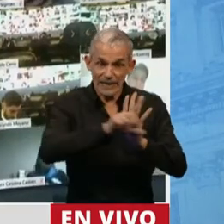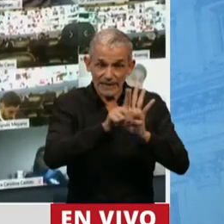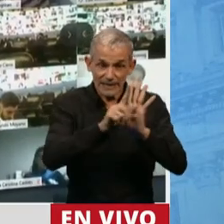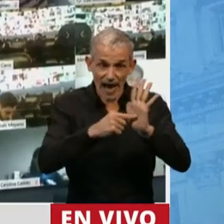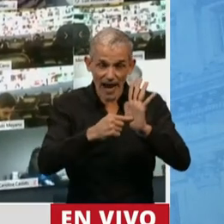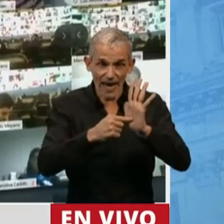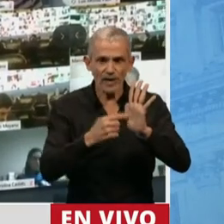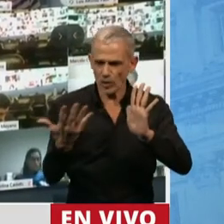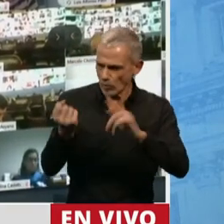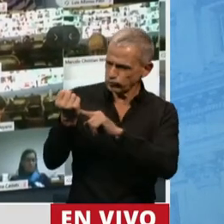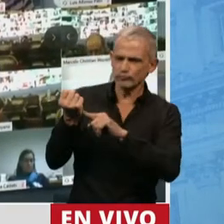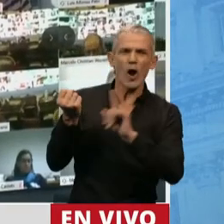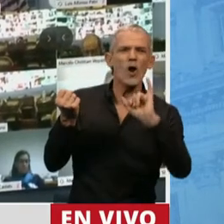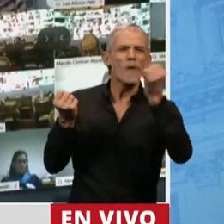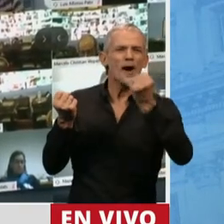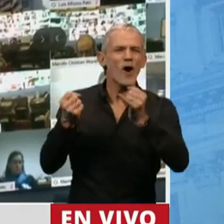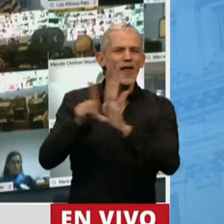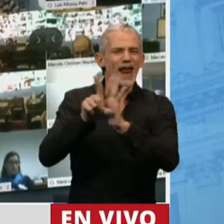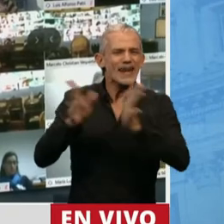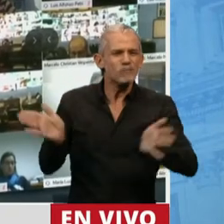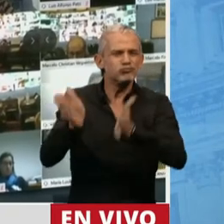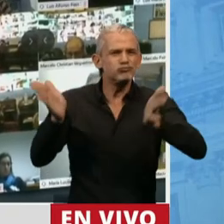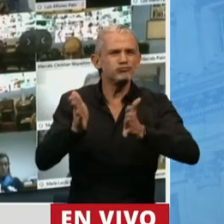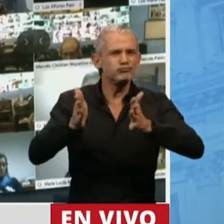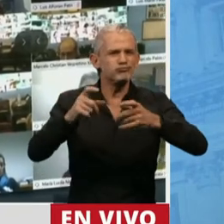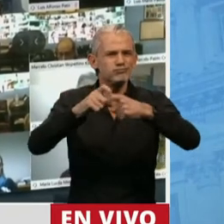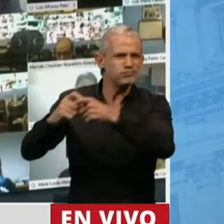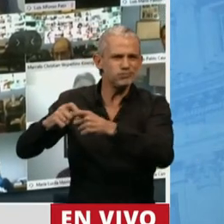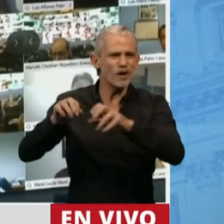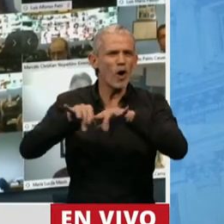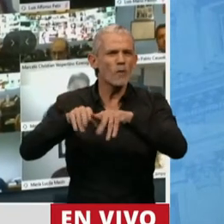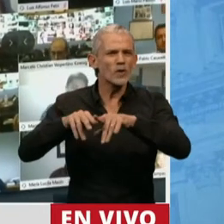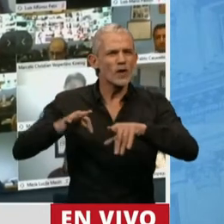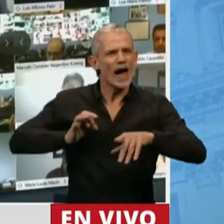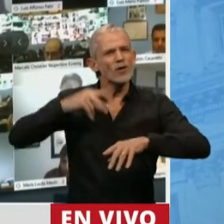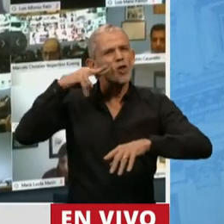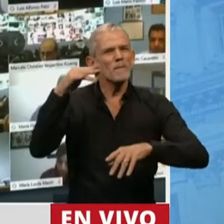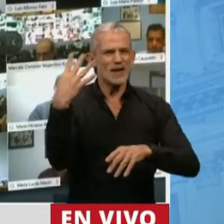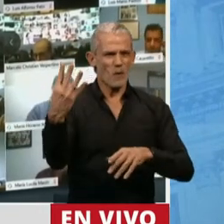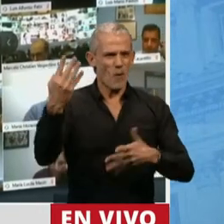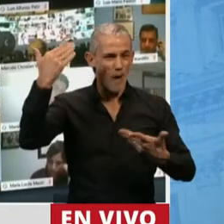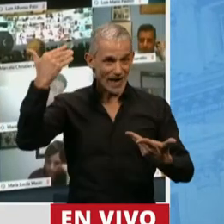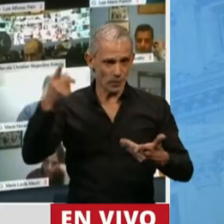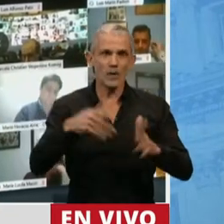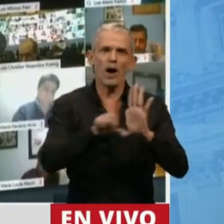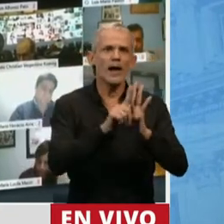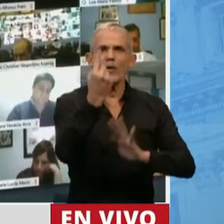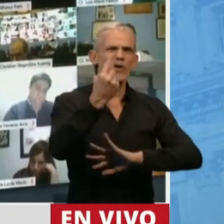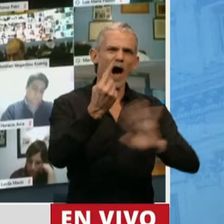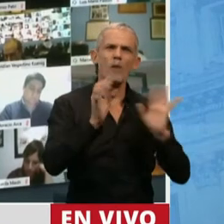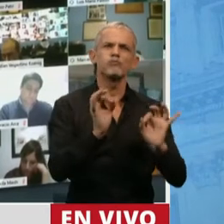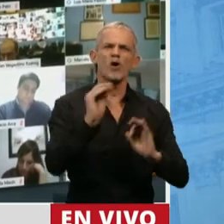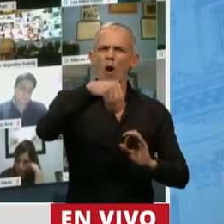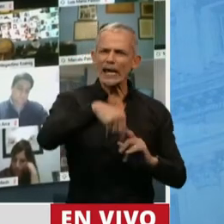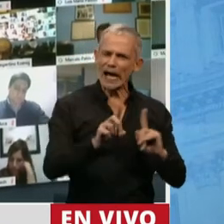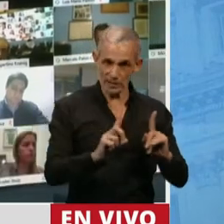retoma lo mejor de la ley de promoción del software del 2004, pero recién se decía que con una ley no alcanza. Y no,